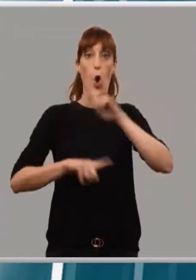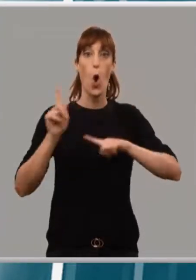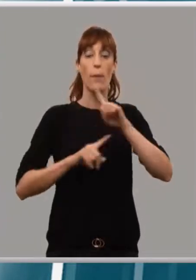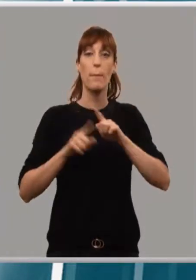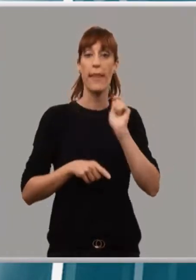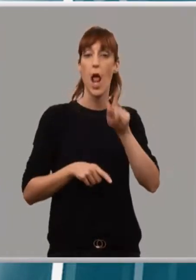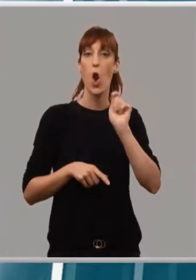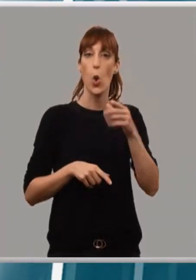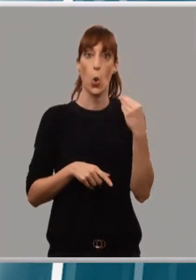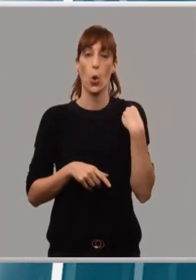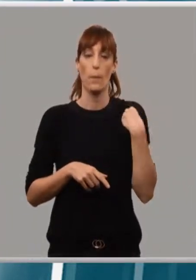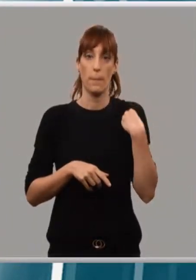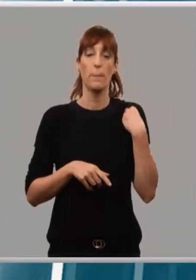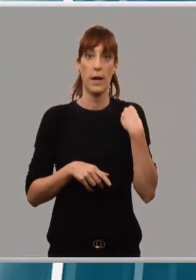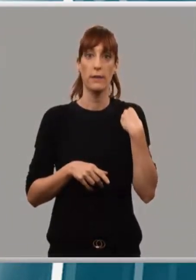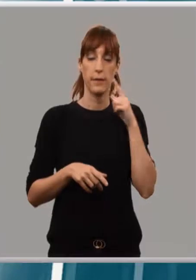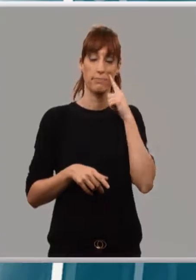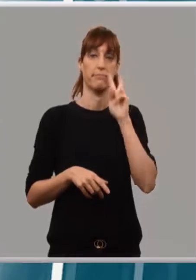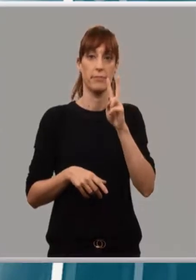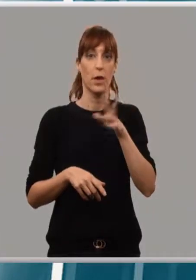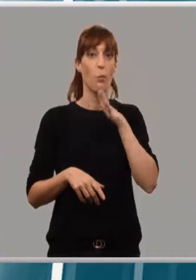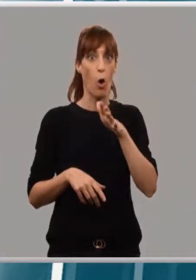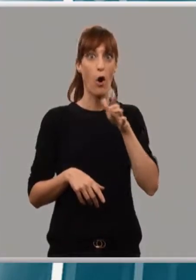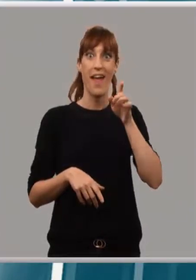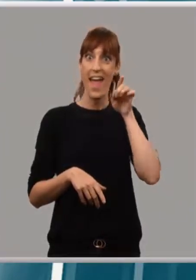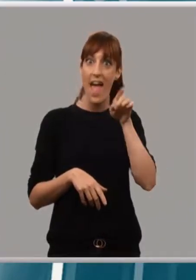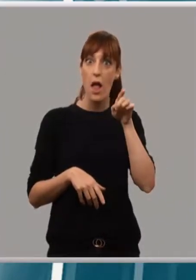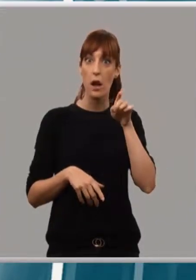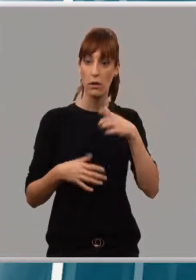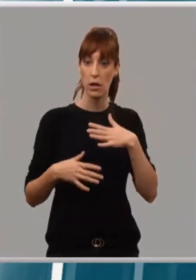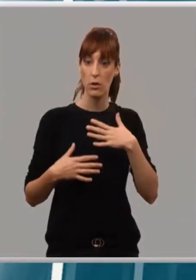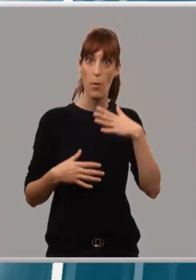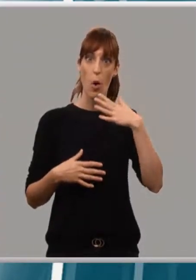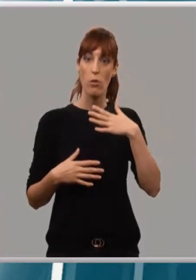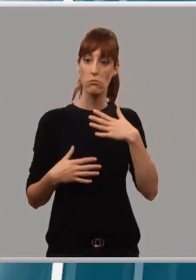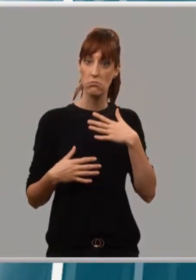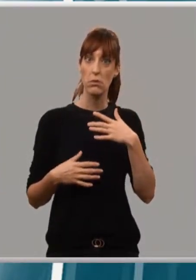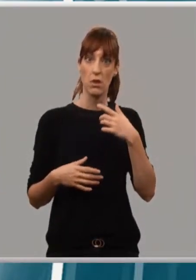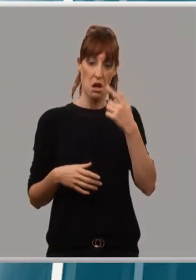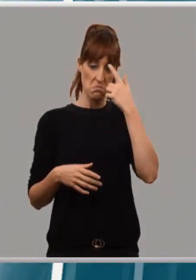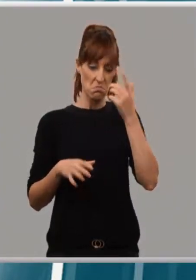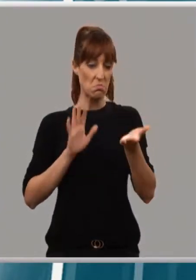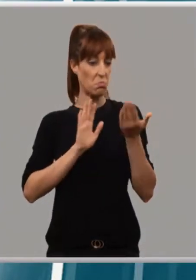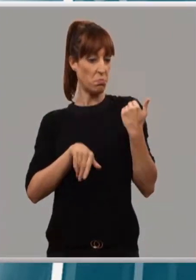que él se atreva a ir a dar las charlas para ayudar a la gente, me siento súper orgullosa de él.